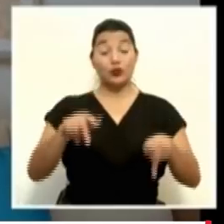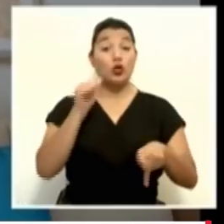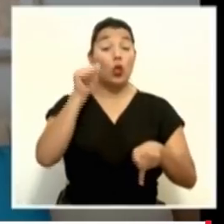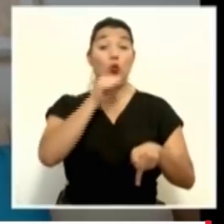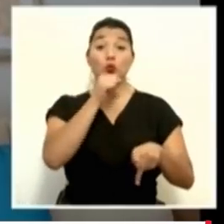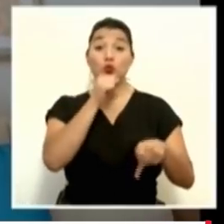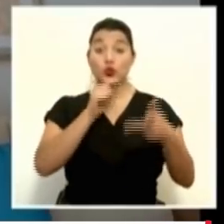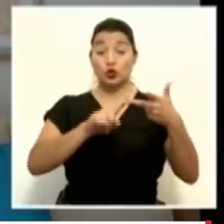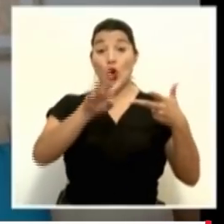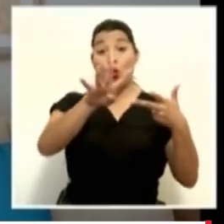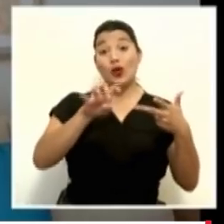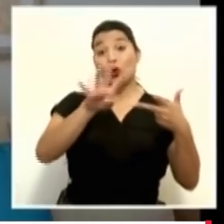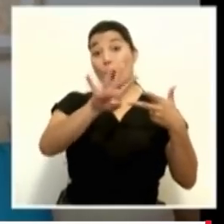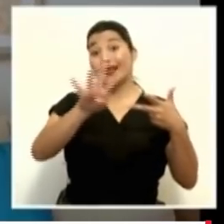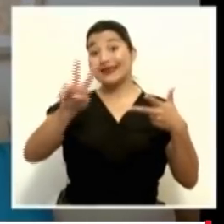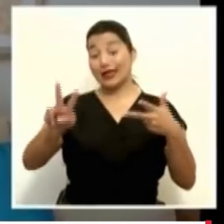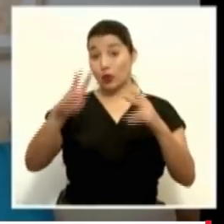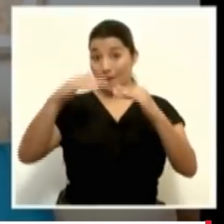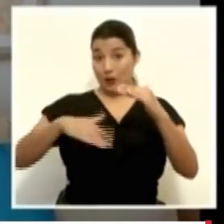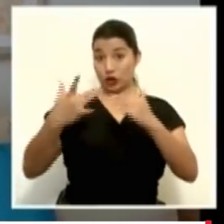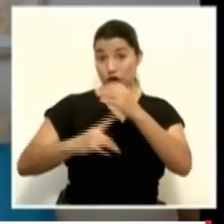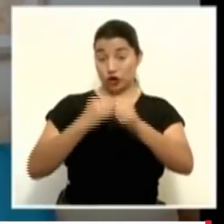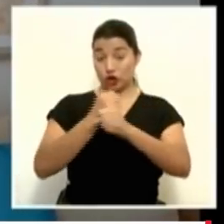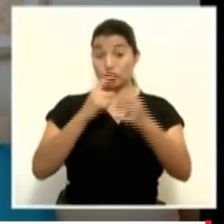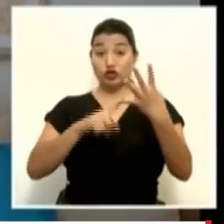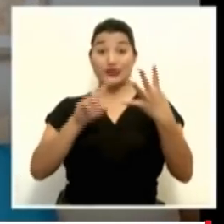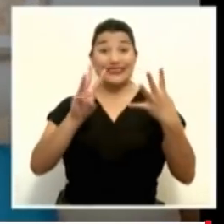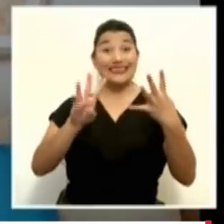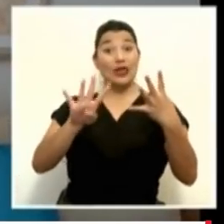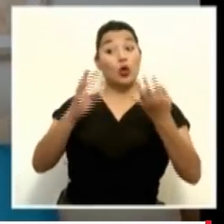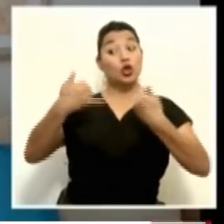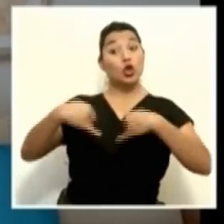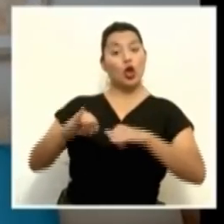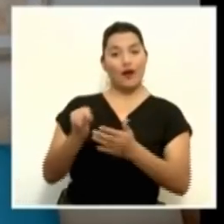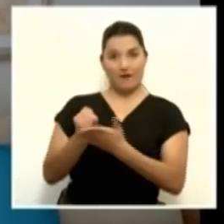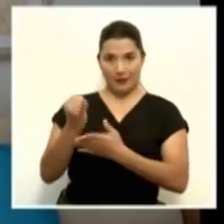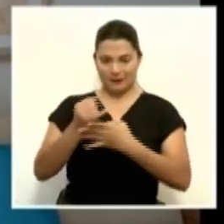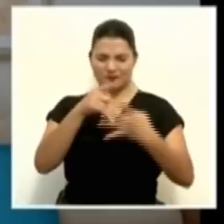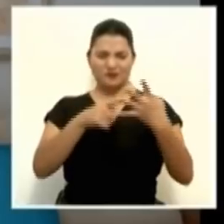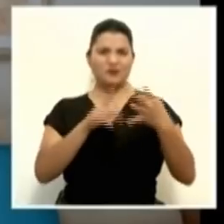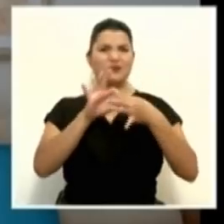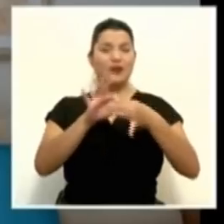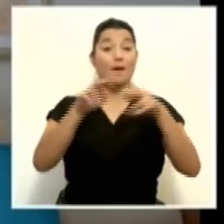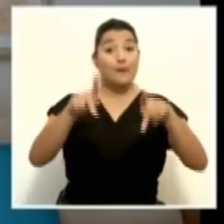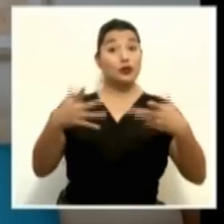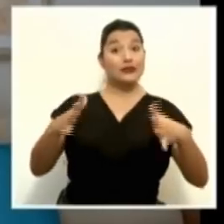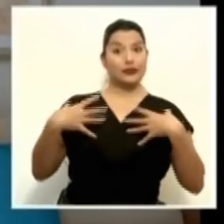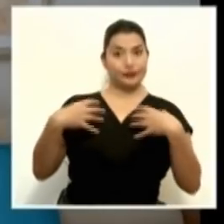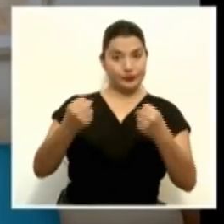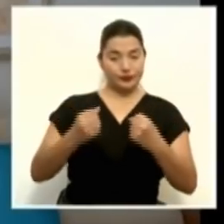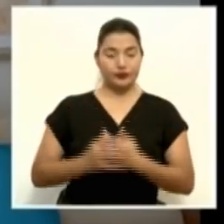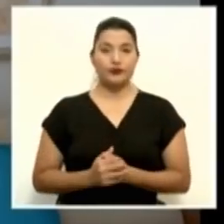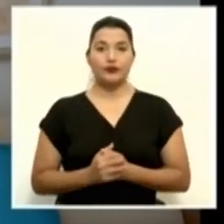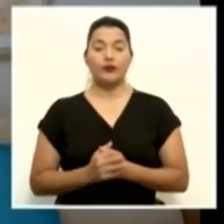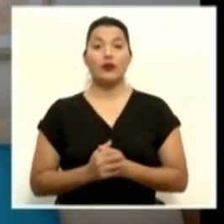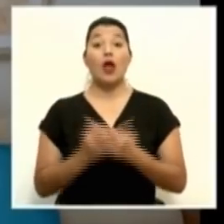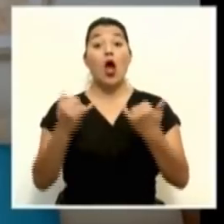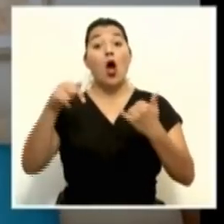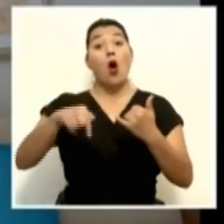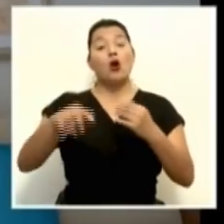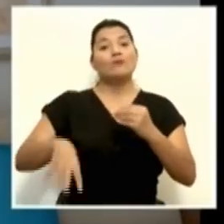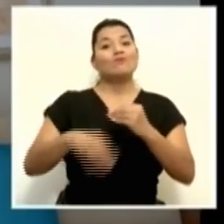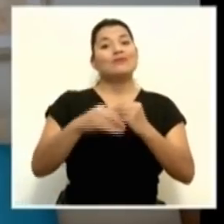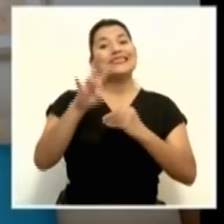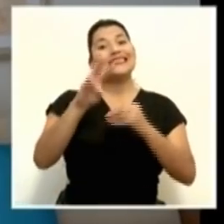442 menores de edad y 64 se encuentran aún en investigación. Se suman 7